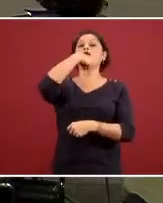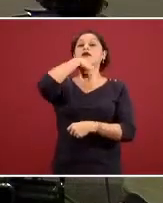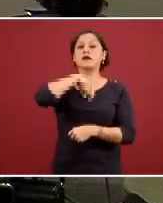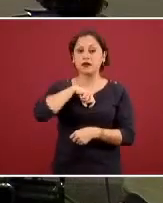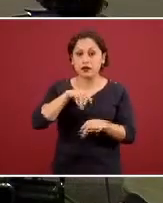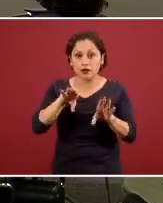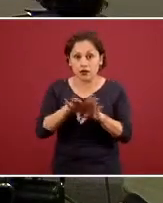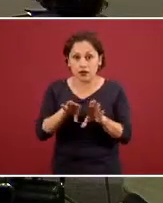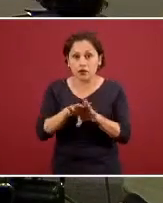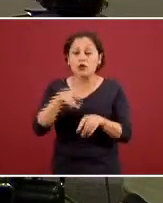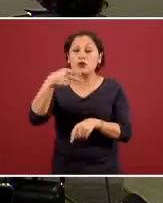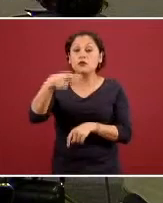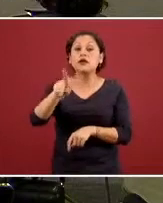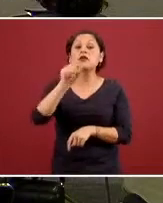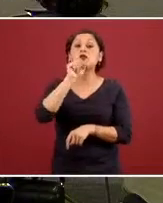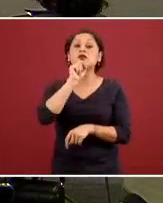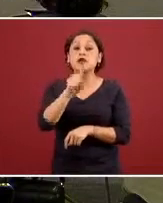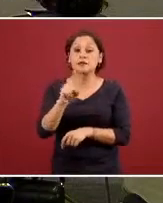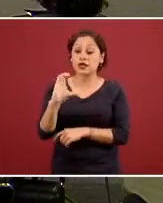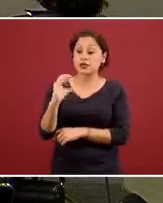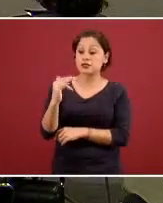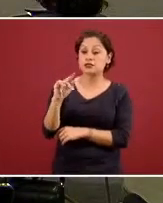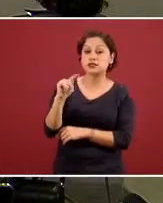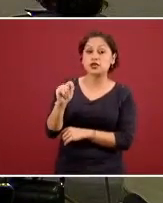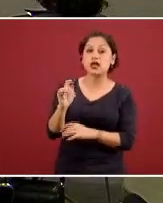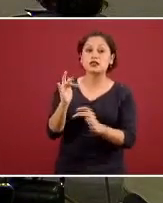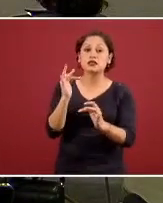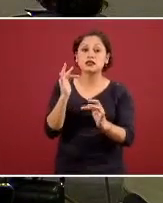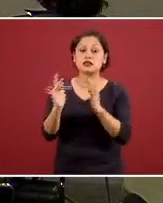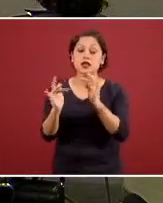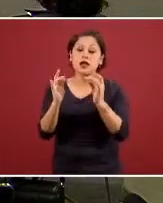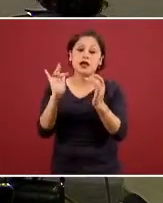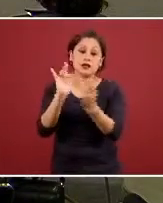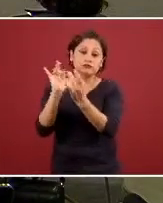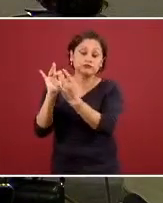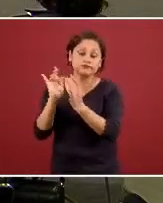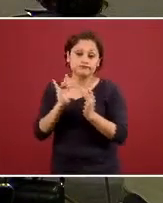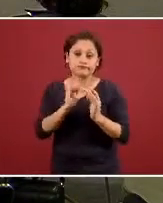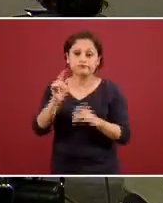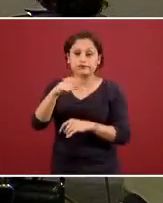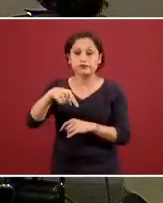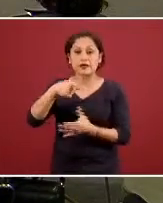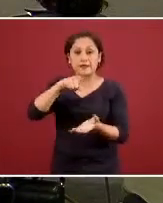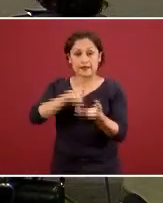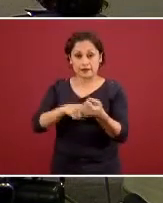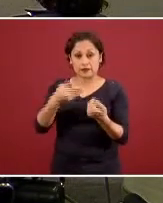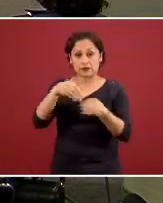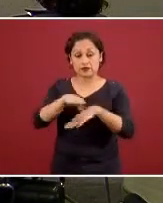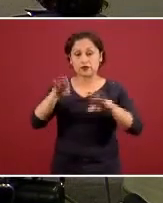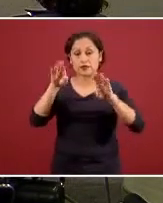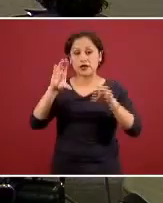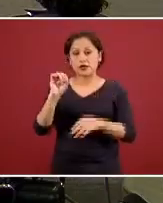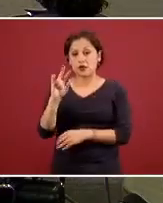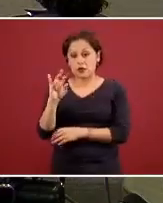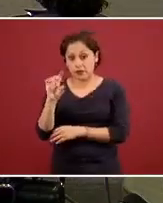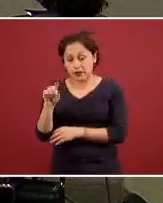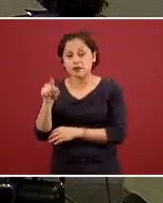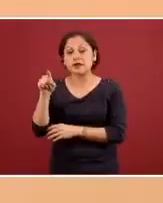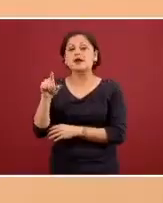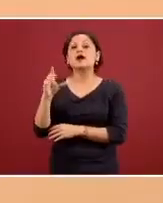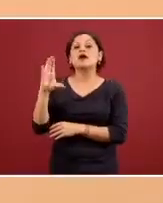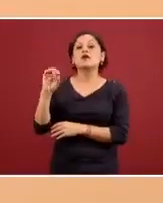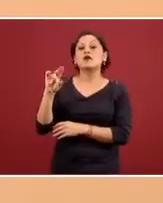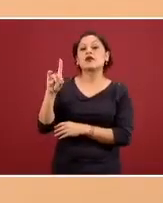pues que todos necesitan hablar de sus experiencias de lo que están viviendo del miedo que tienen quiero decirles que la